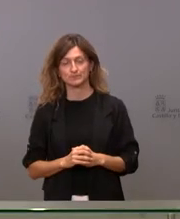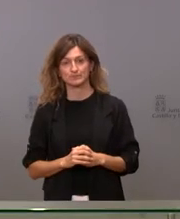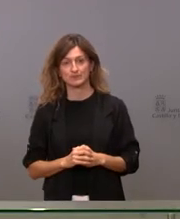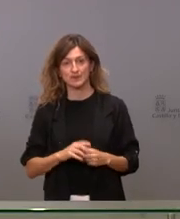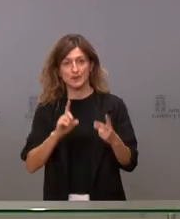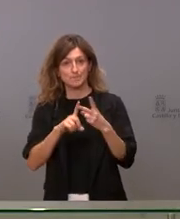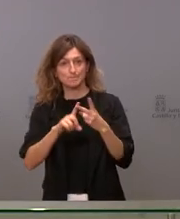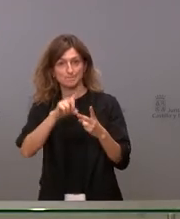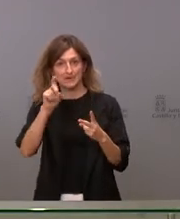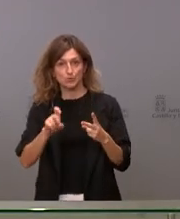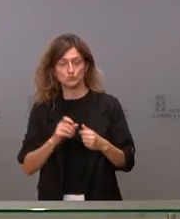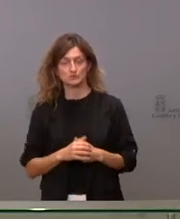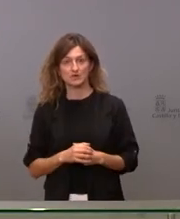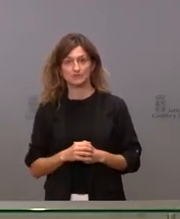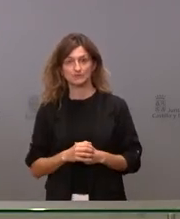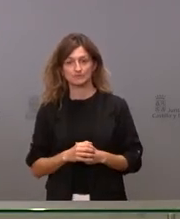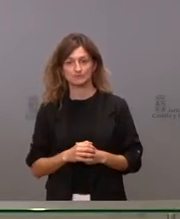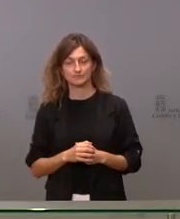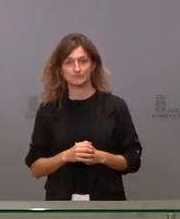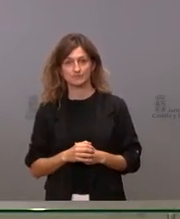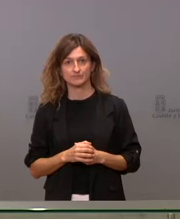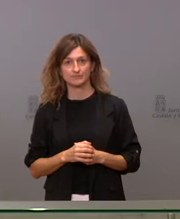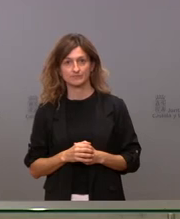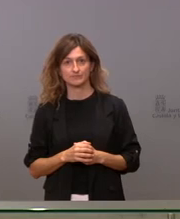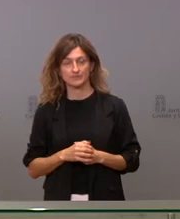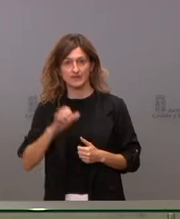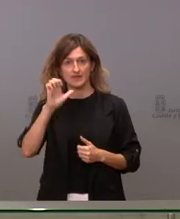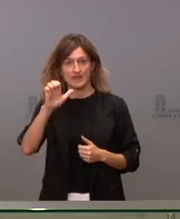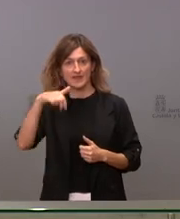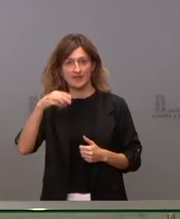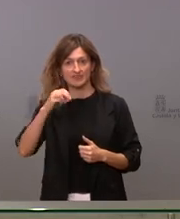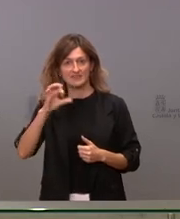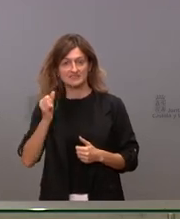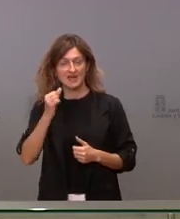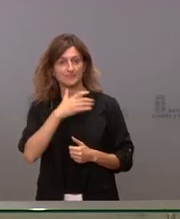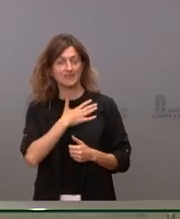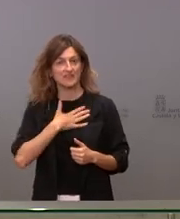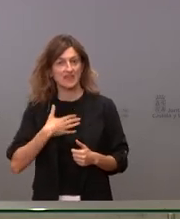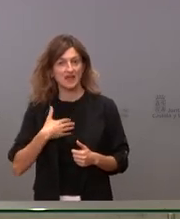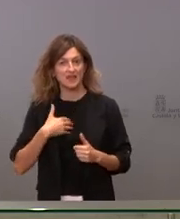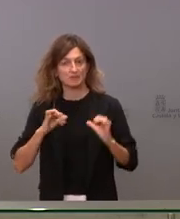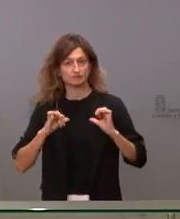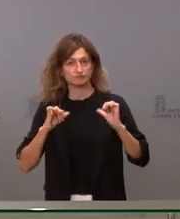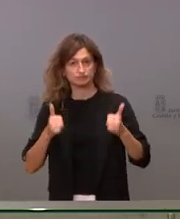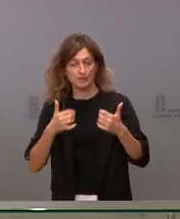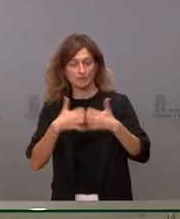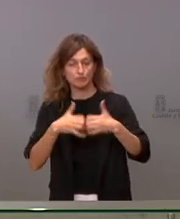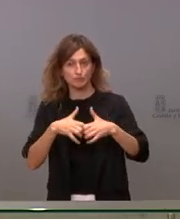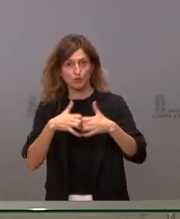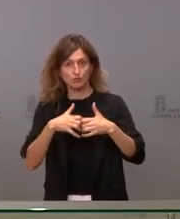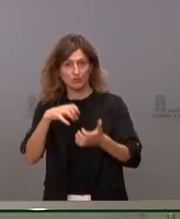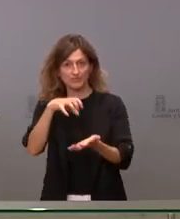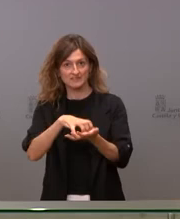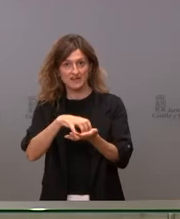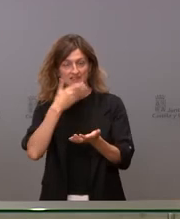preguntarle al parecer Endesa tiene la intención de arrancar la producción en la central